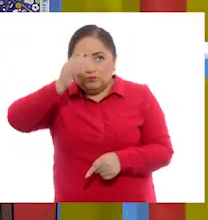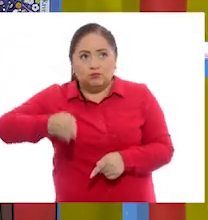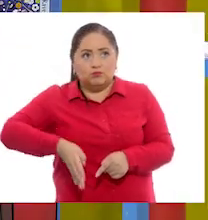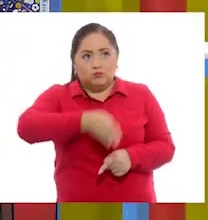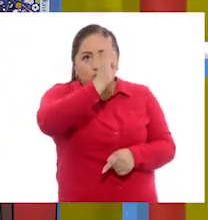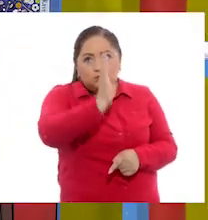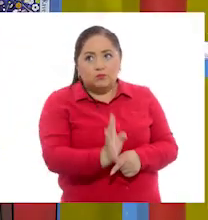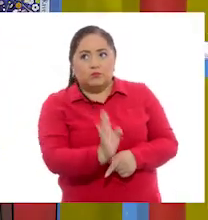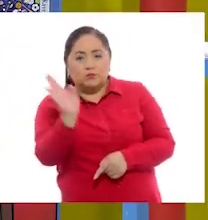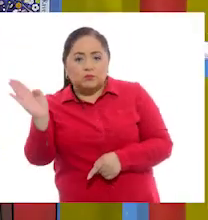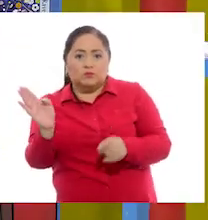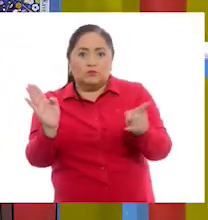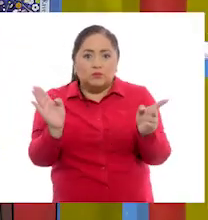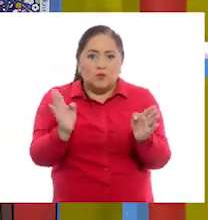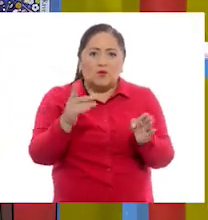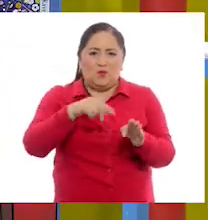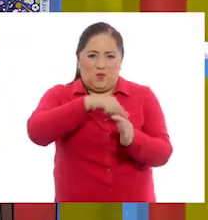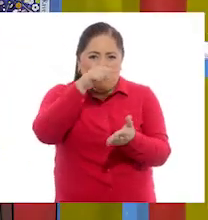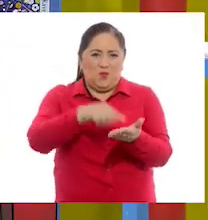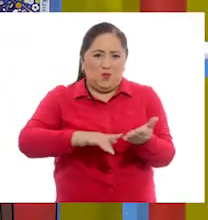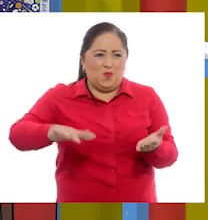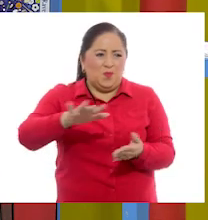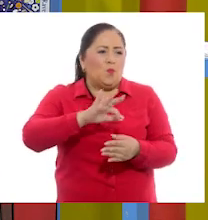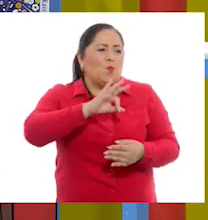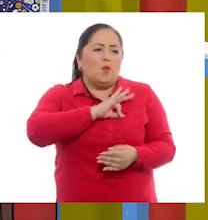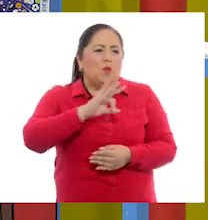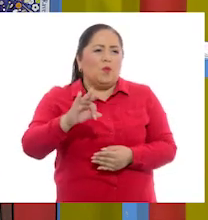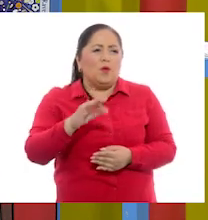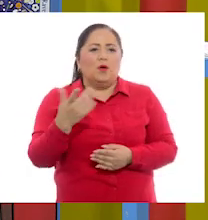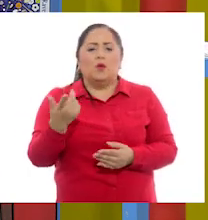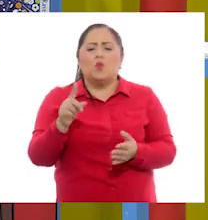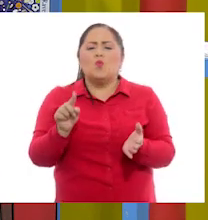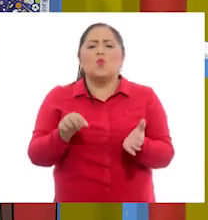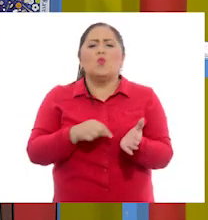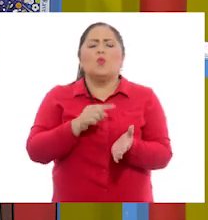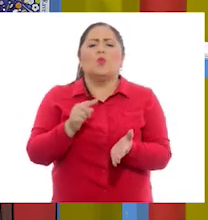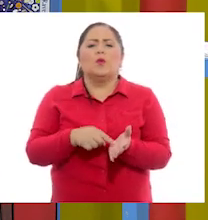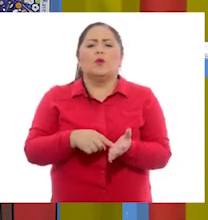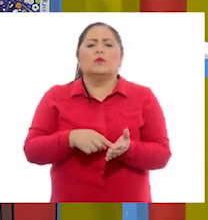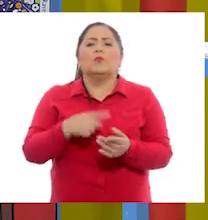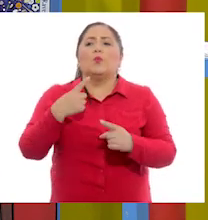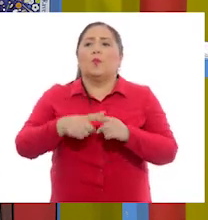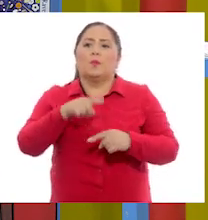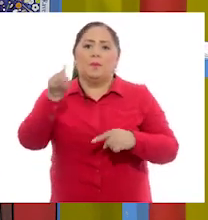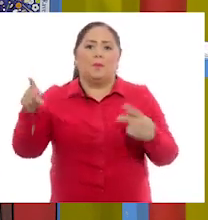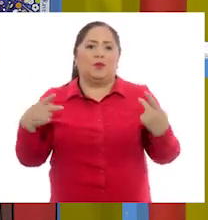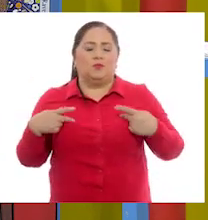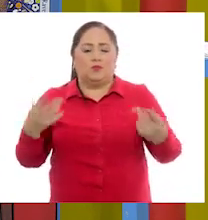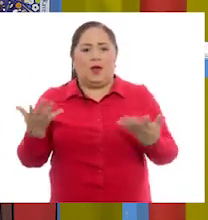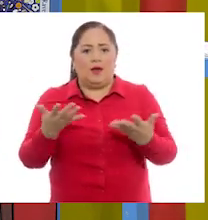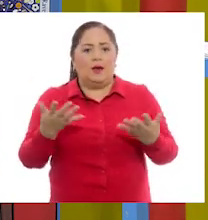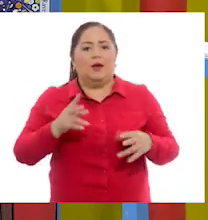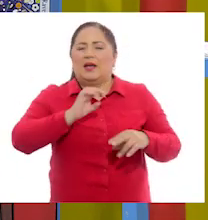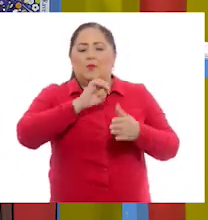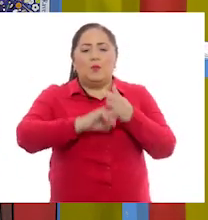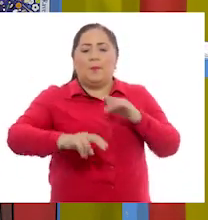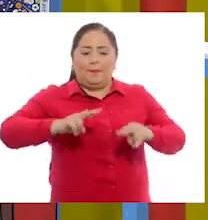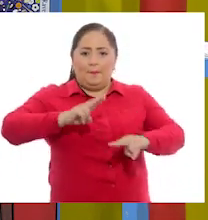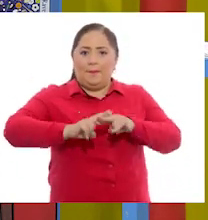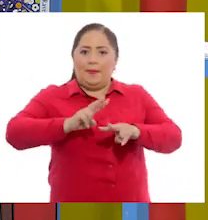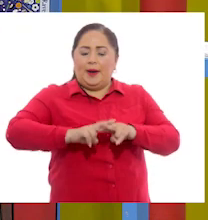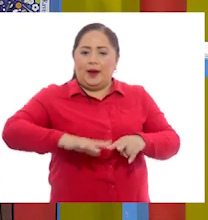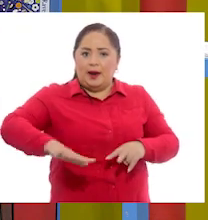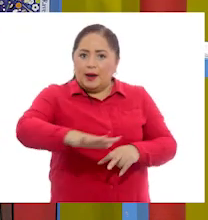por ejemplo, en una comunidad puede ser un lugar hecho por las personas, un parque por ejemplo,